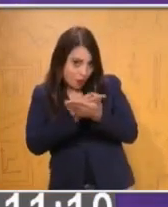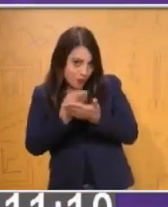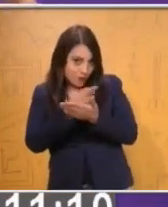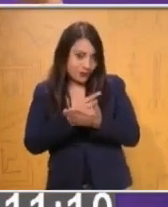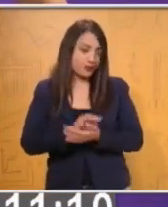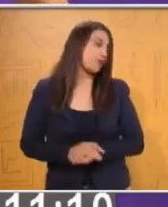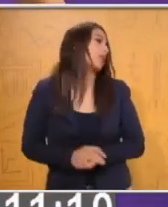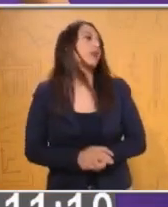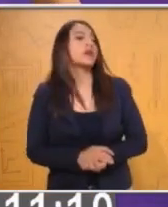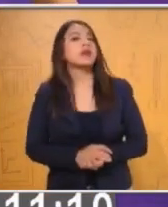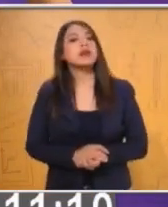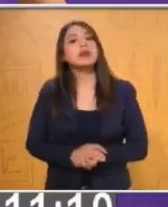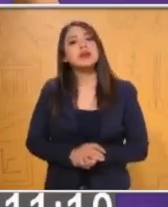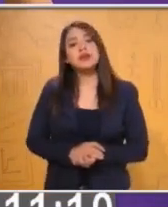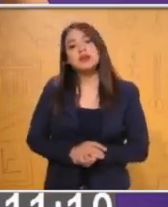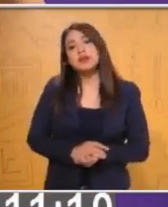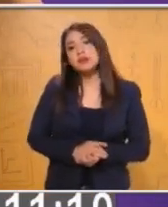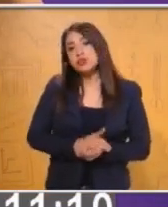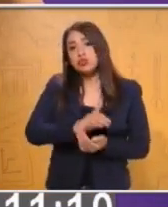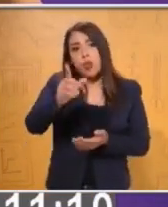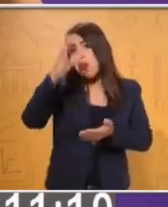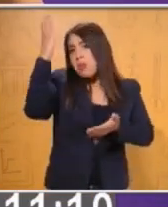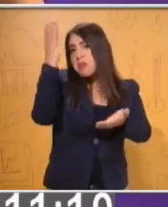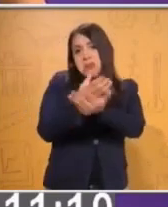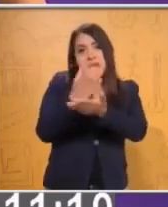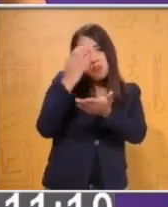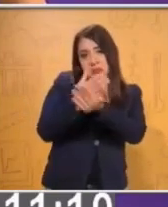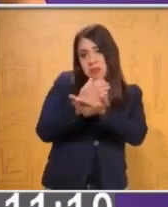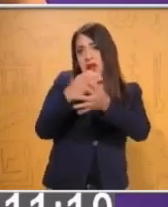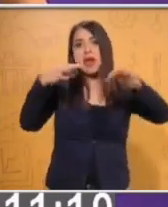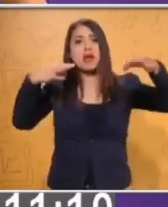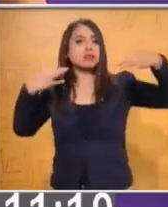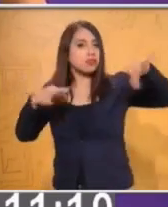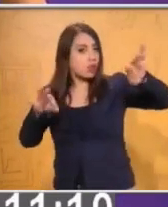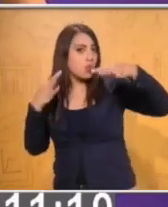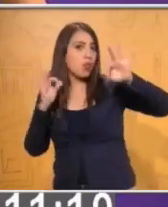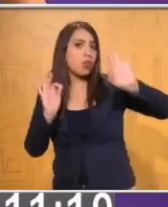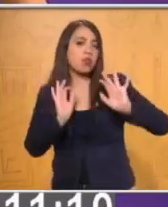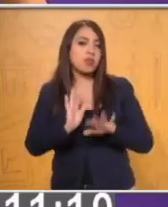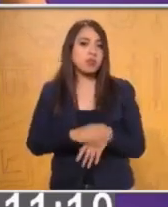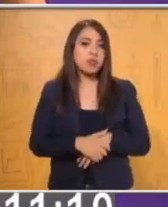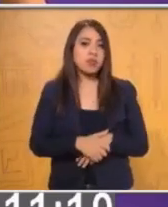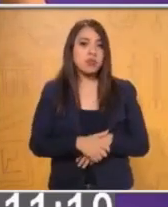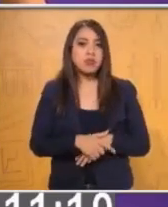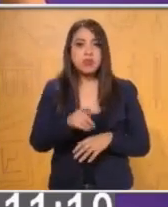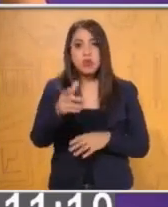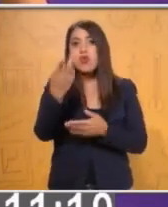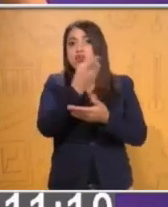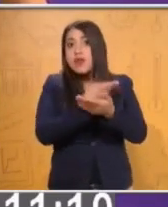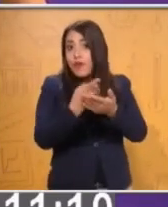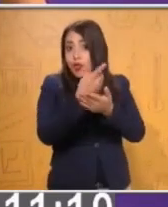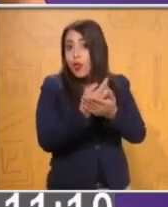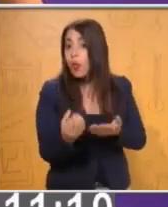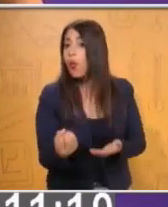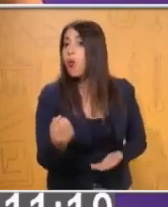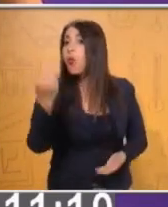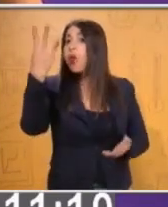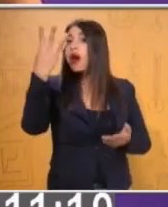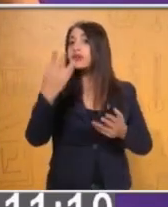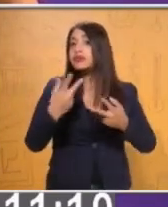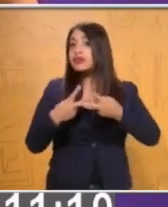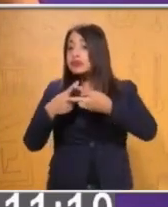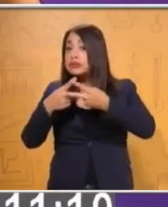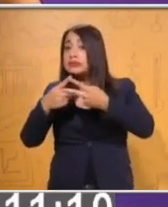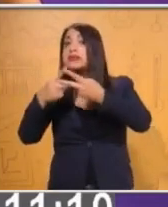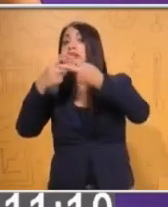Toma alguna libreta en alguna hoja de máquina y ve dibujando cuántos triángulos debería tener la